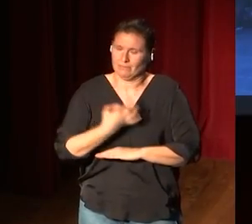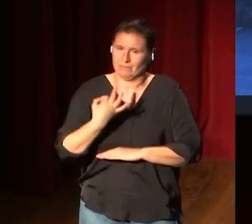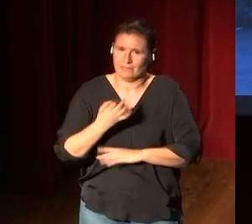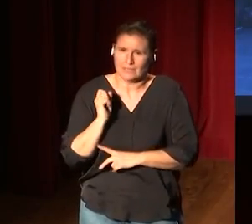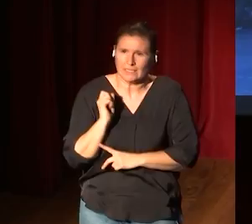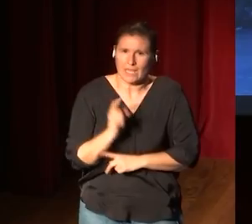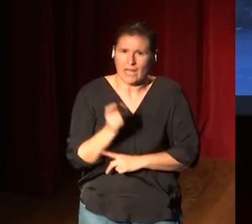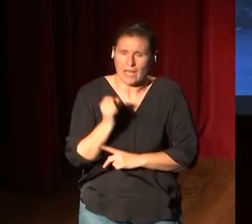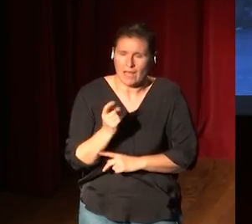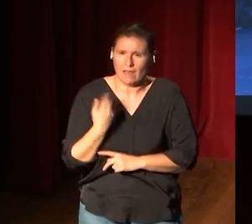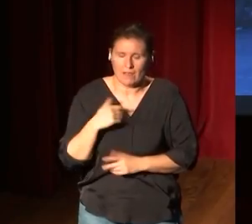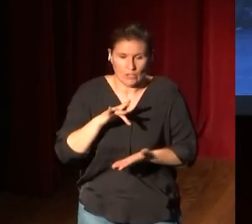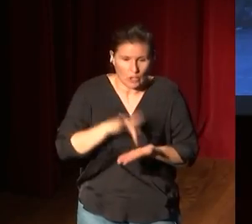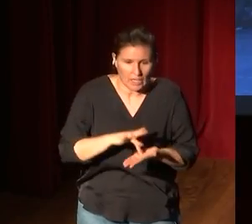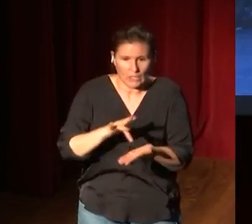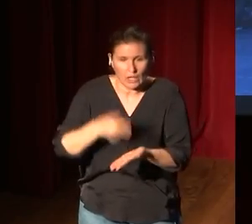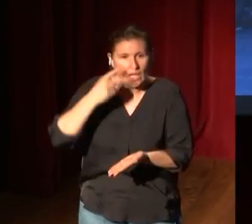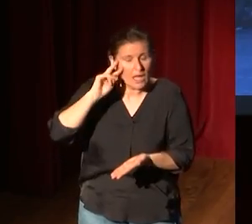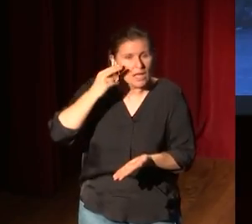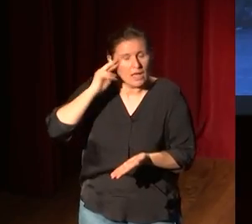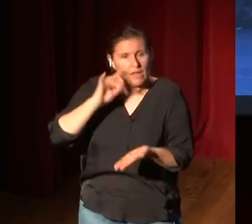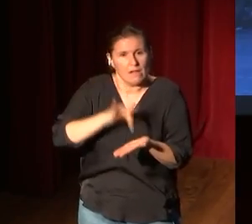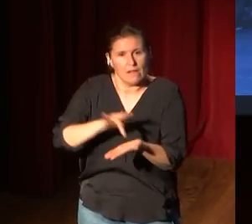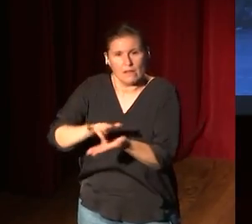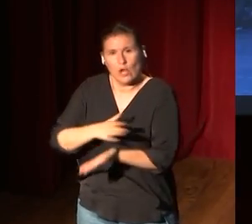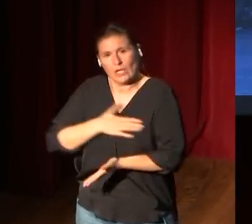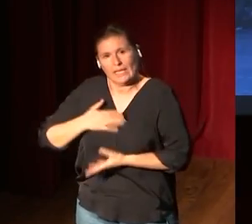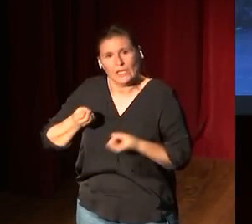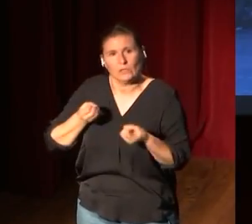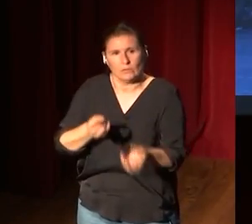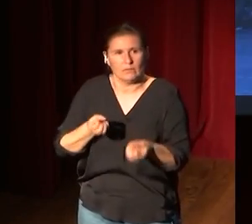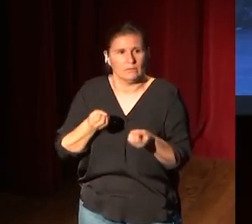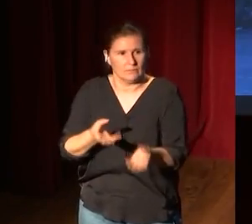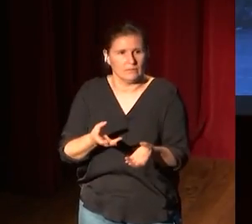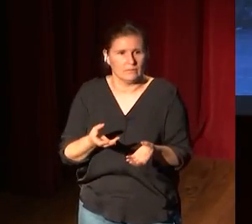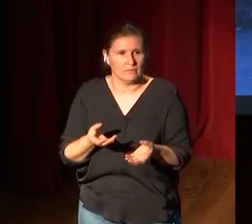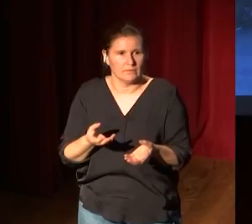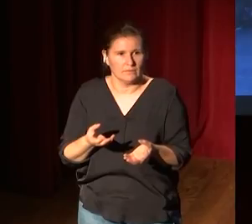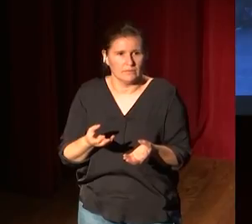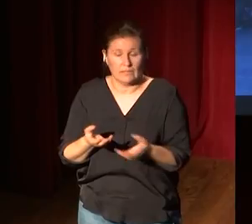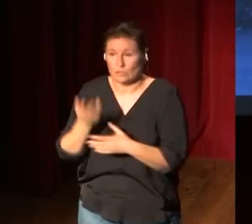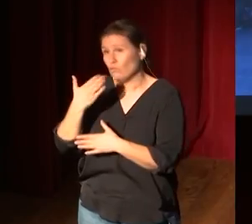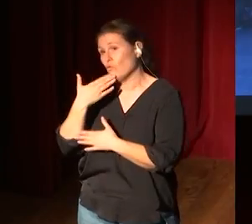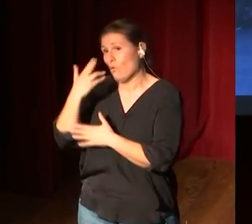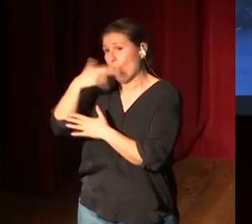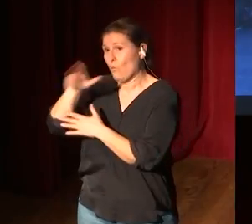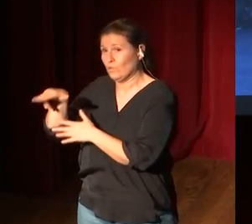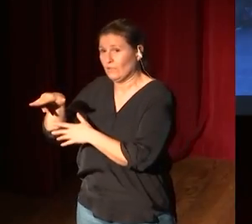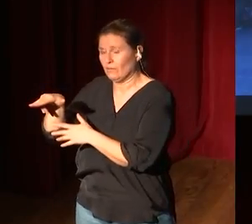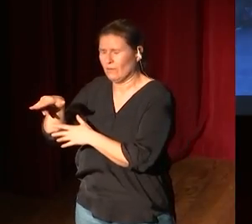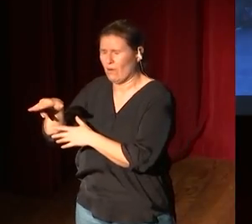constantemente experimentando lo que se quiere contar. es llevar un museo al extremo.